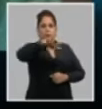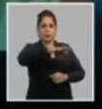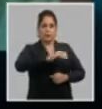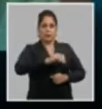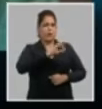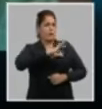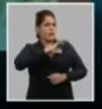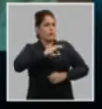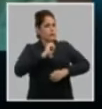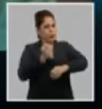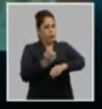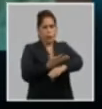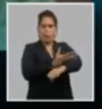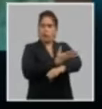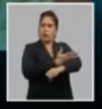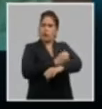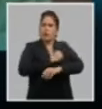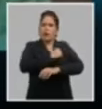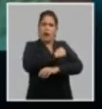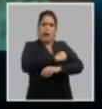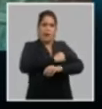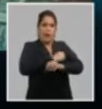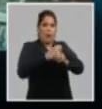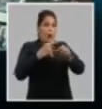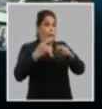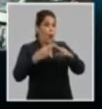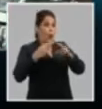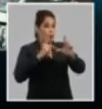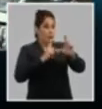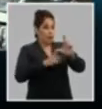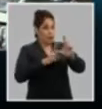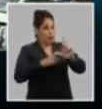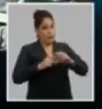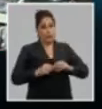sienten orgullosos de llamarse comunistas? Sí.